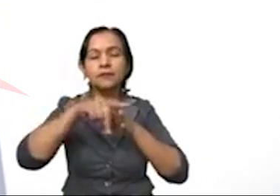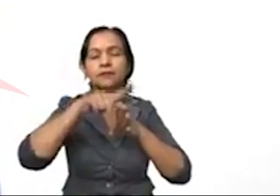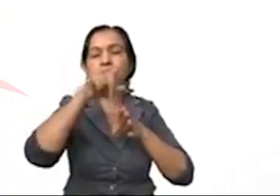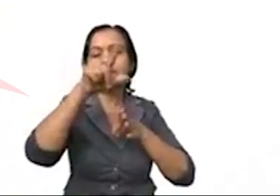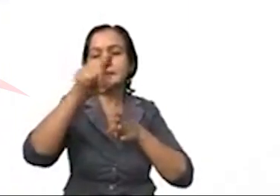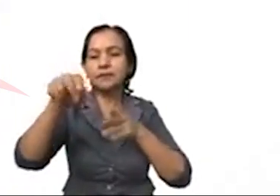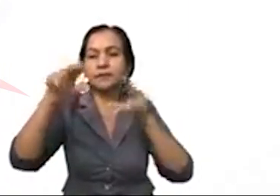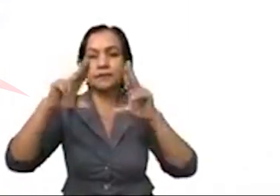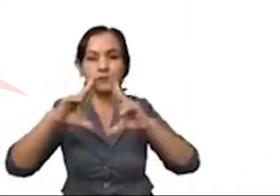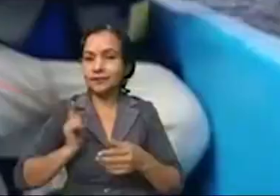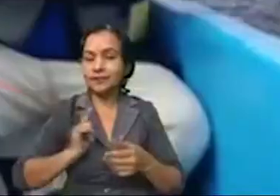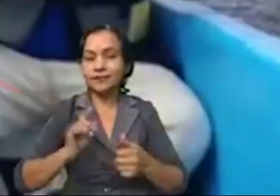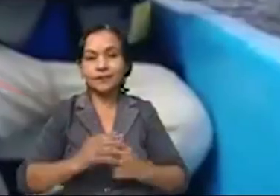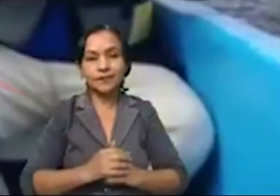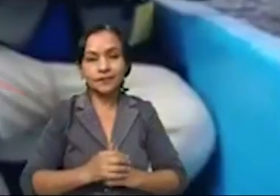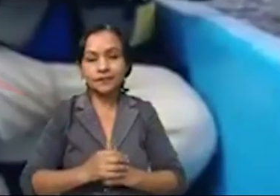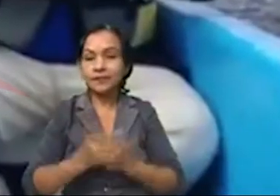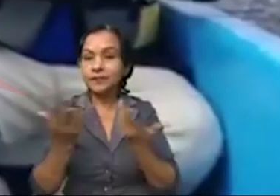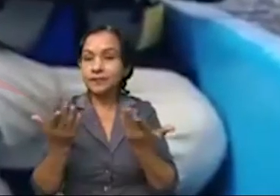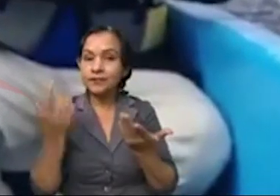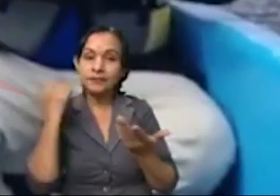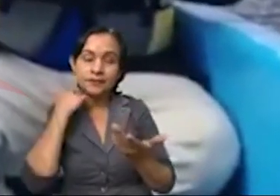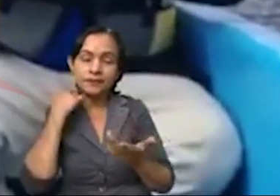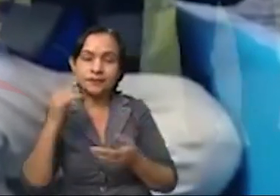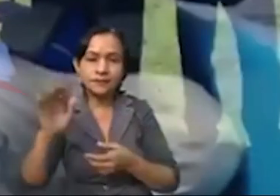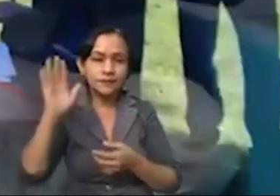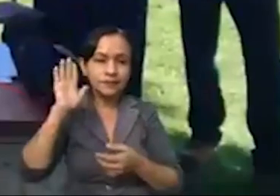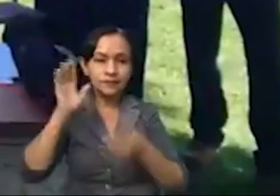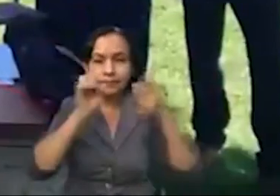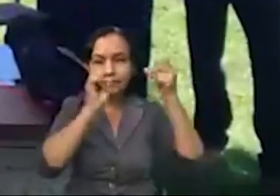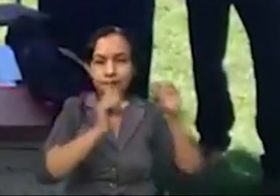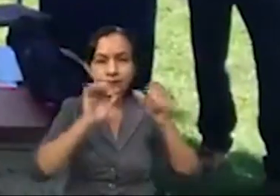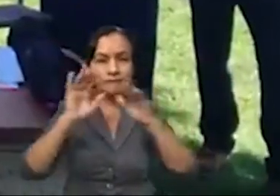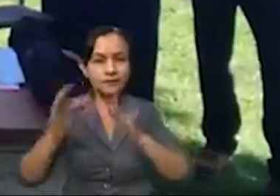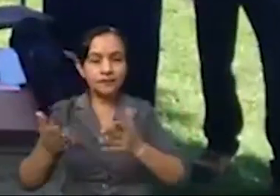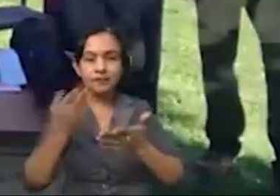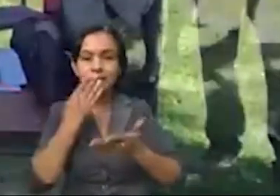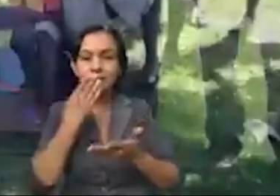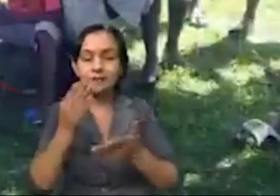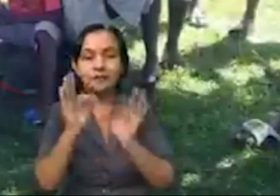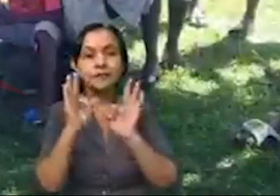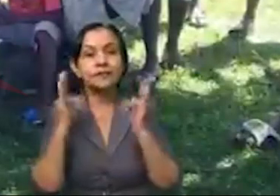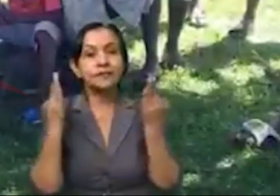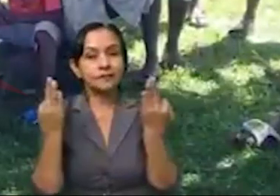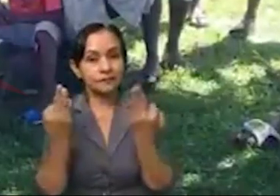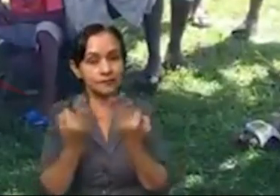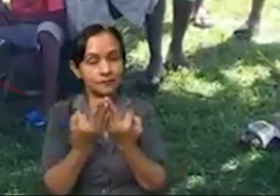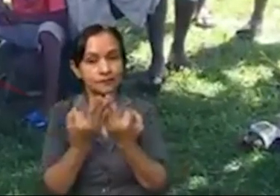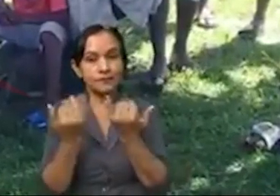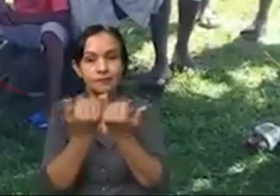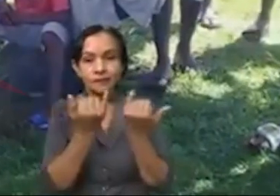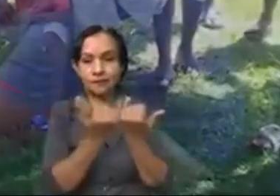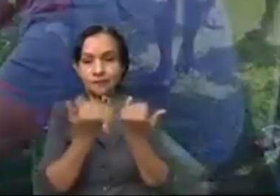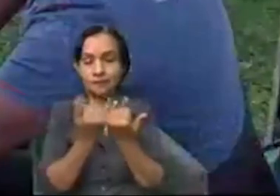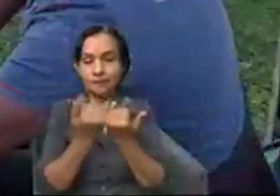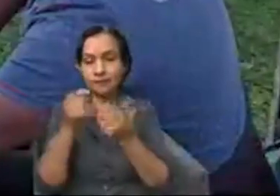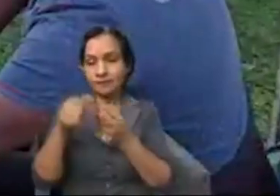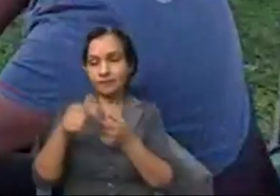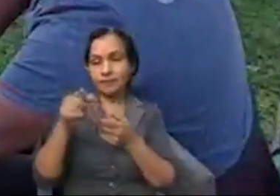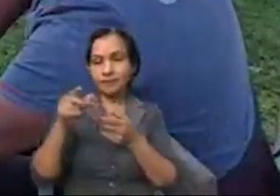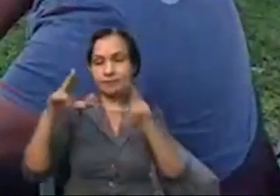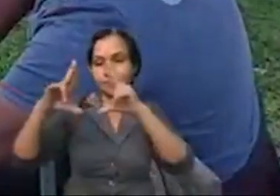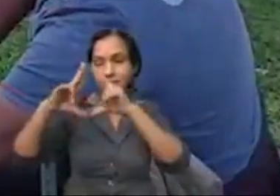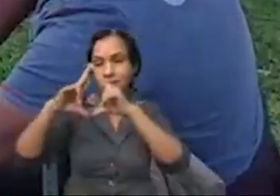2022 y continuar agregando más proyectos para el beneficio de la población. Esto, como te decíamos, tenemos ya en